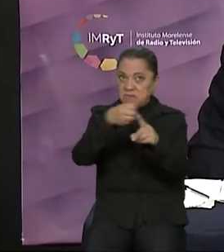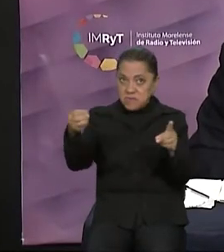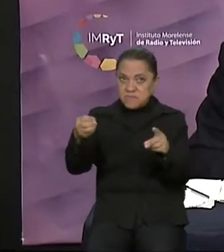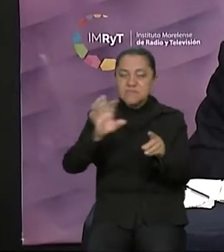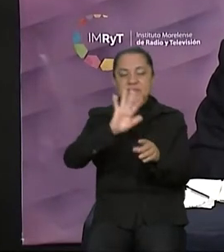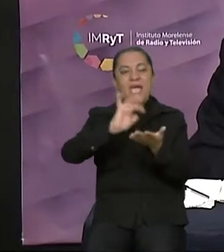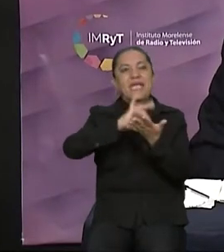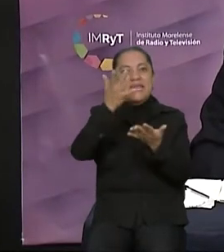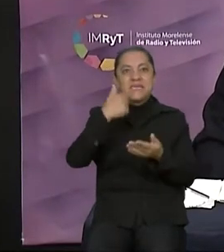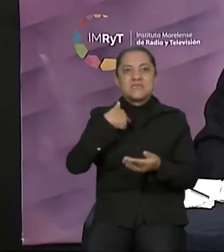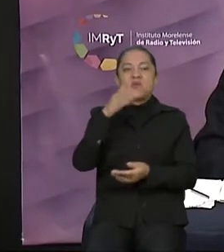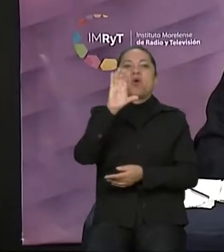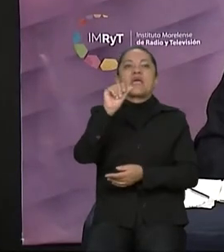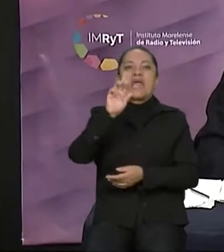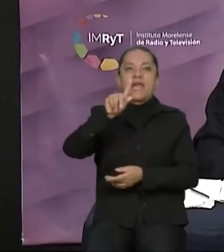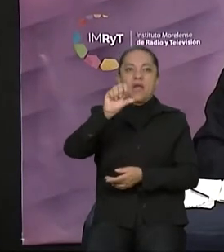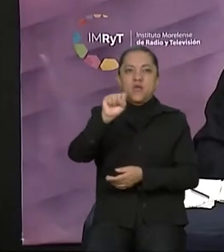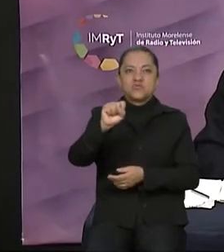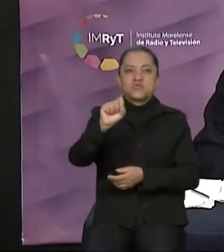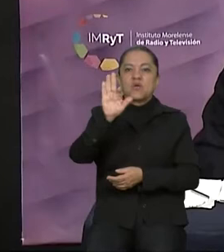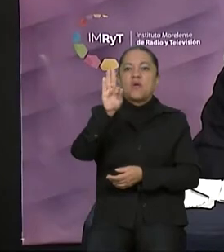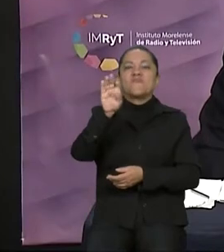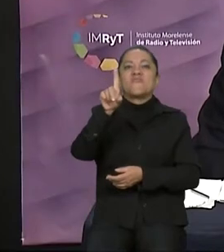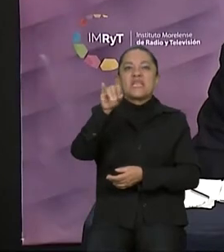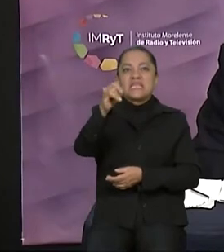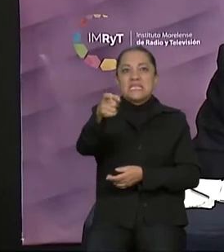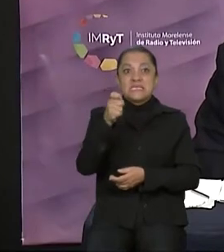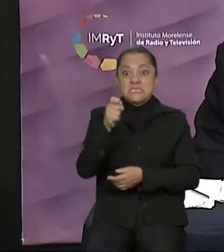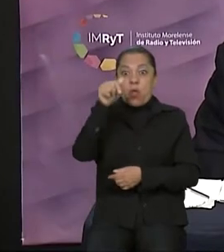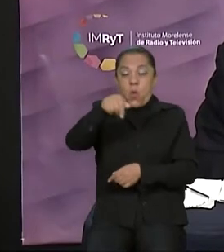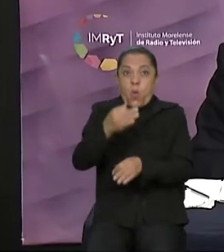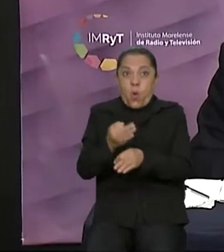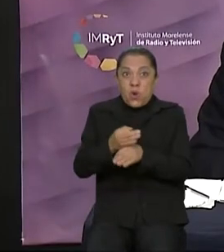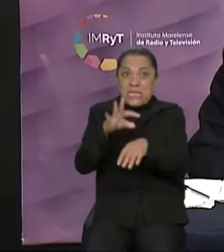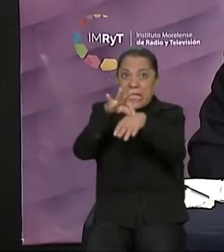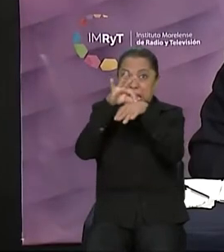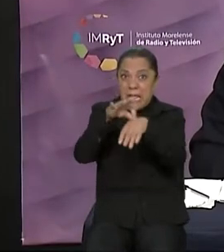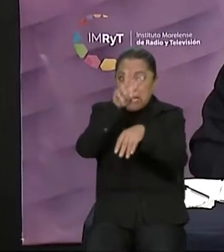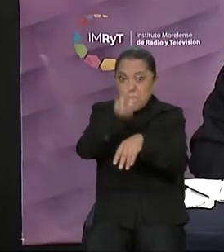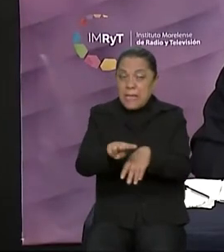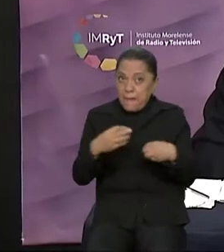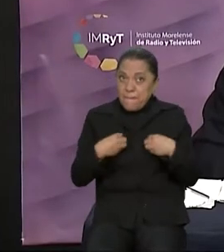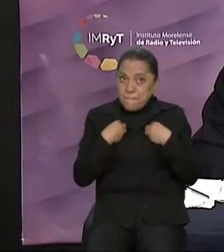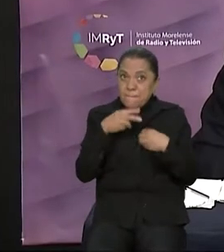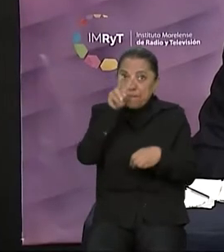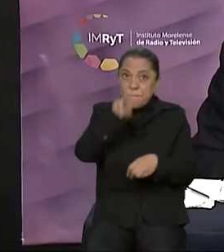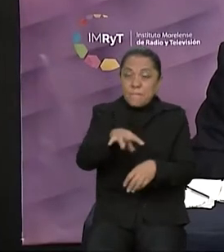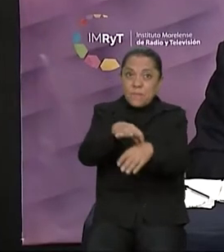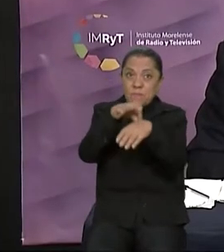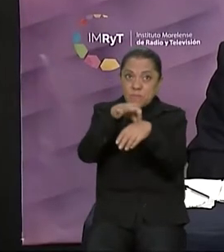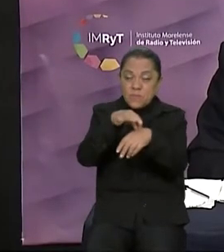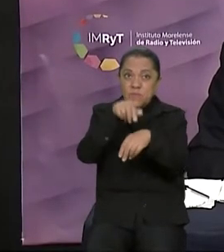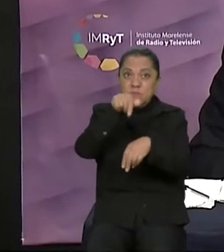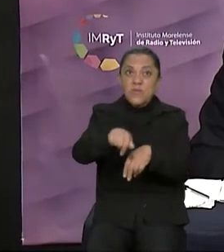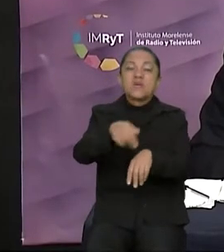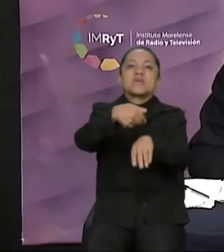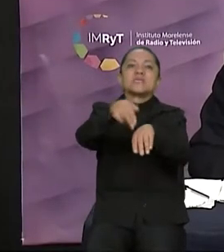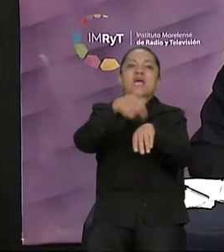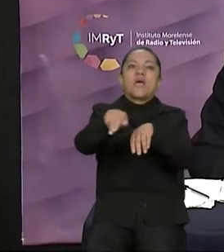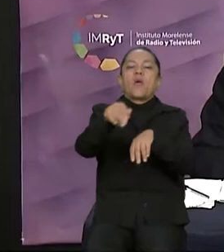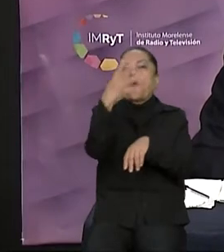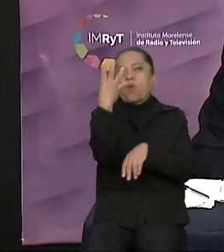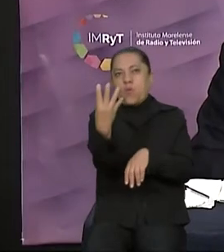en vivo desde las instalaciones del Instituto Morelense de Radio y Televisión, las cuatro emisoras de radio en Cuernavaca, 102